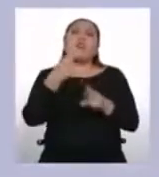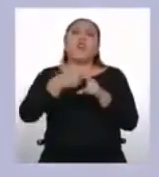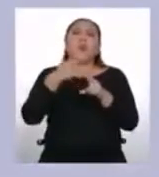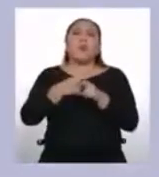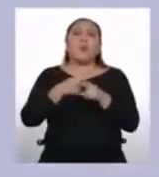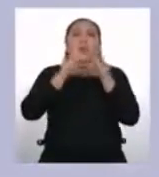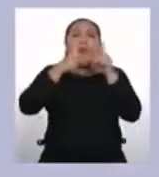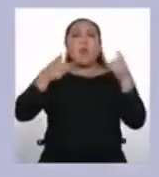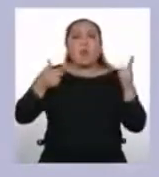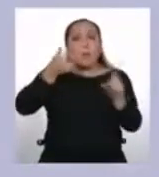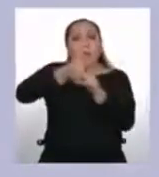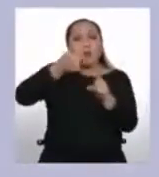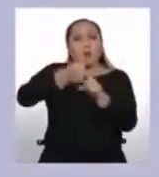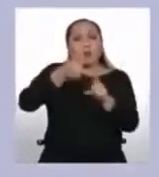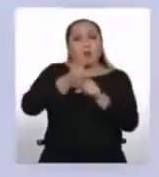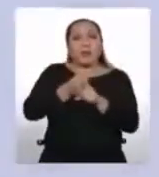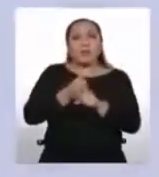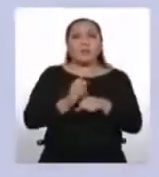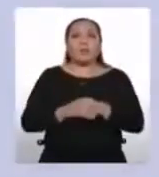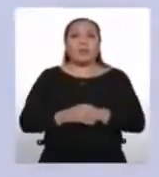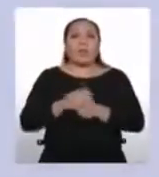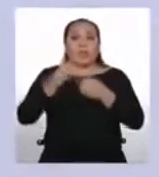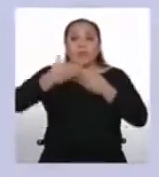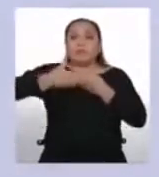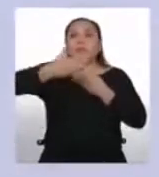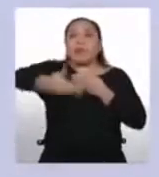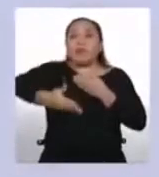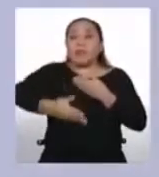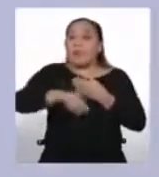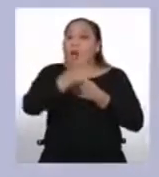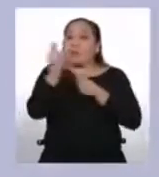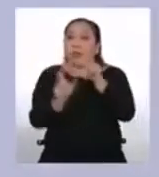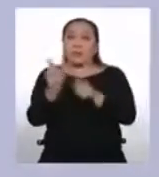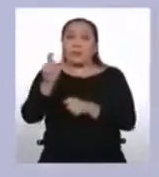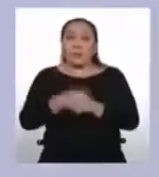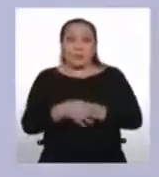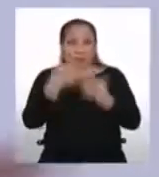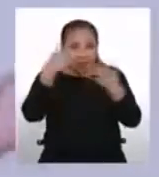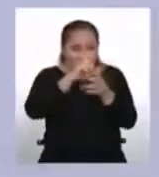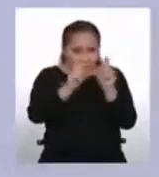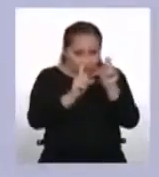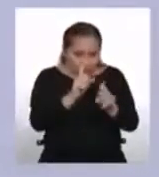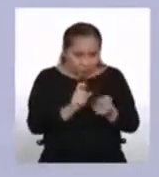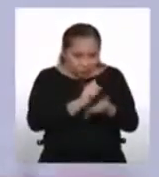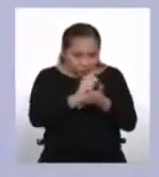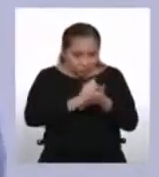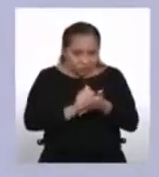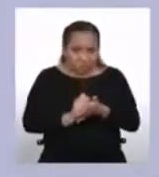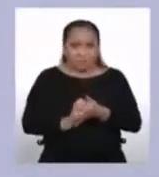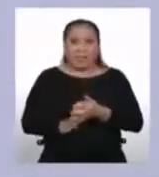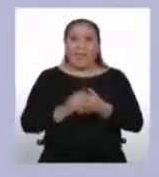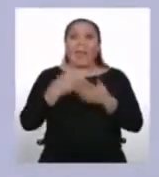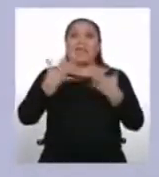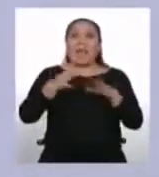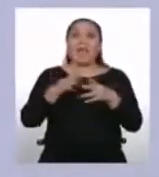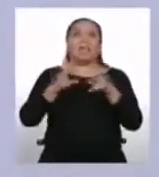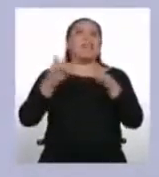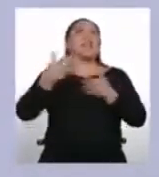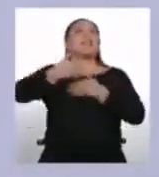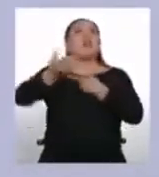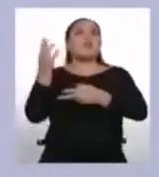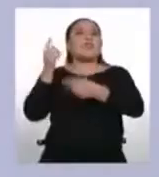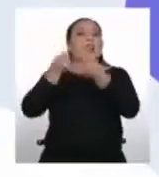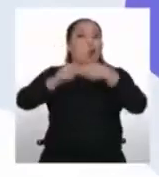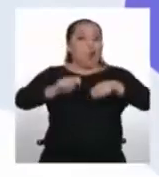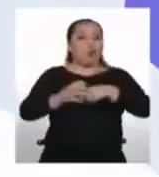¿Las lenguas originarias se transmiten? ¿Ya notaste las preguntas? Bueno, bravazo. Nos ponemos en acción, pero regresando del corte. No te